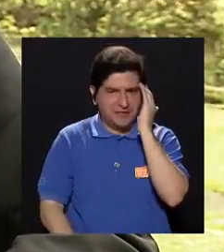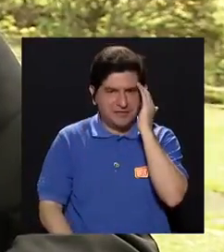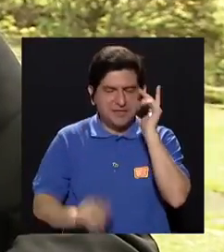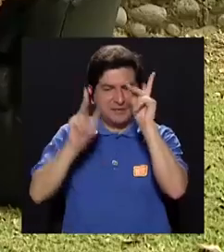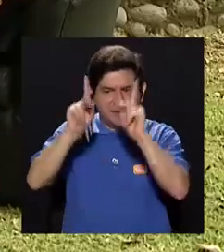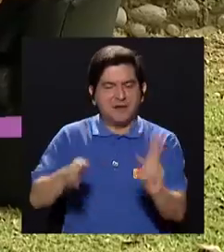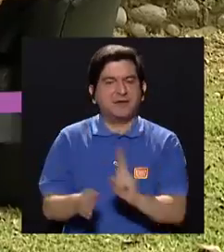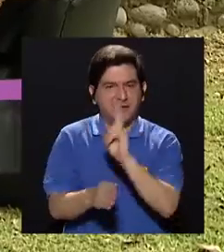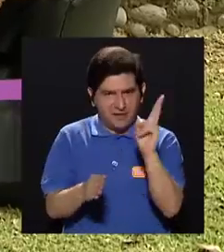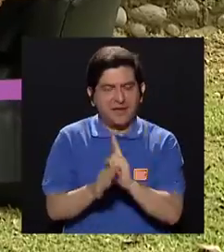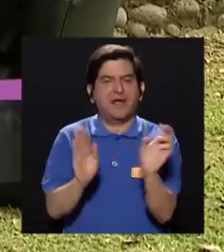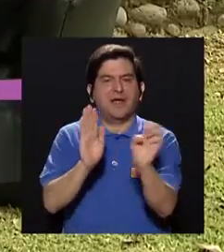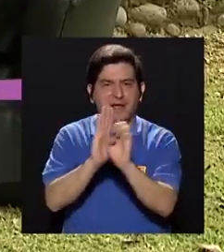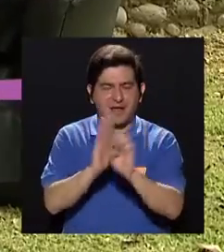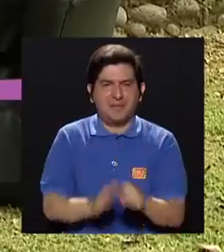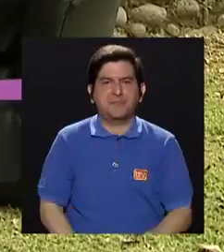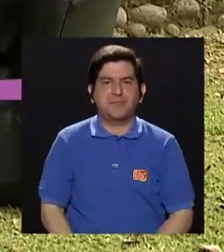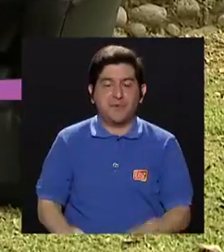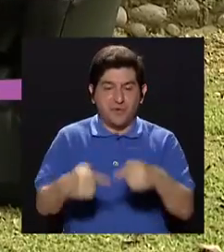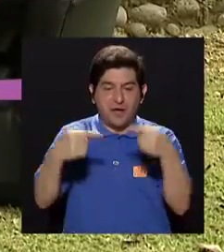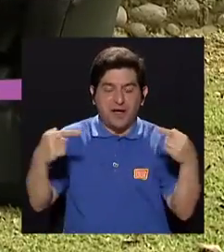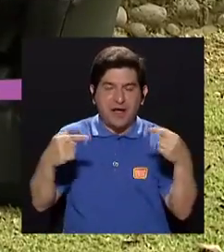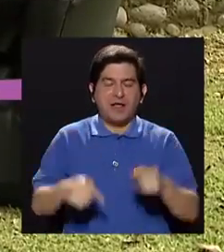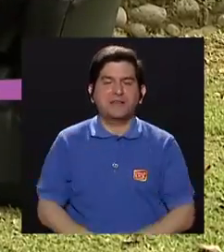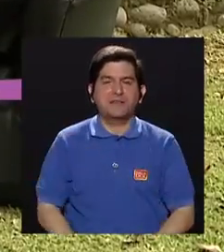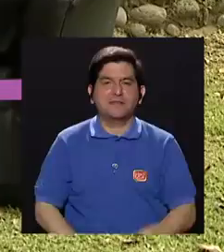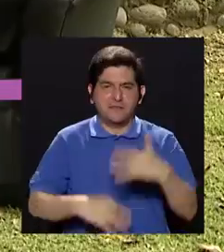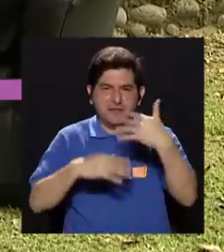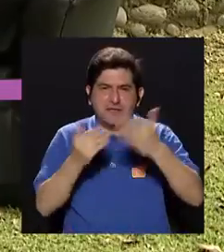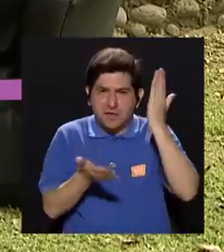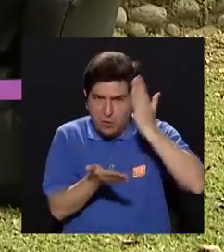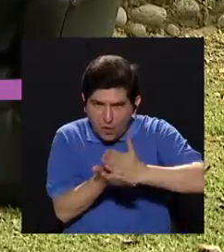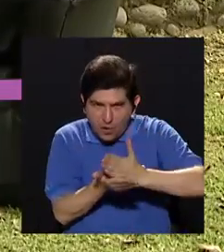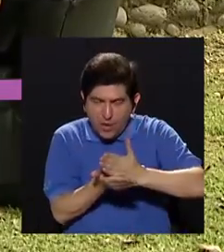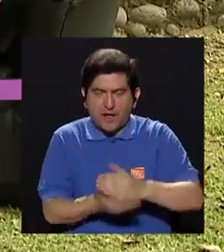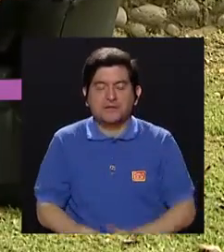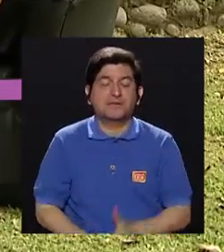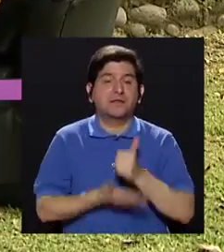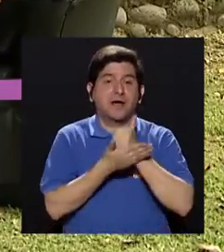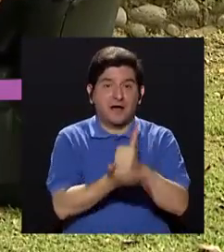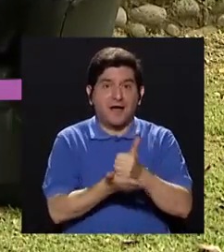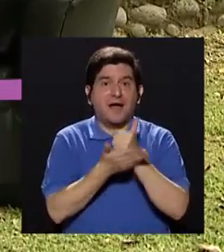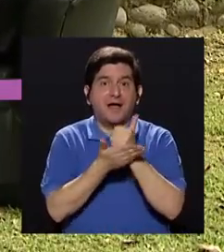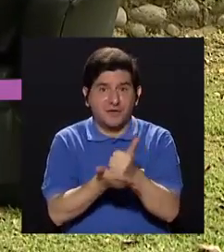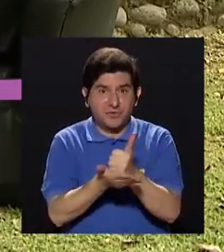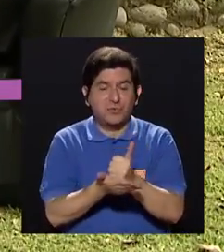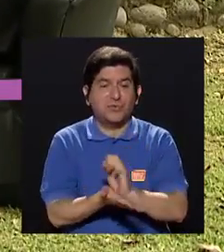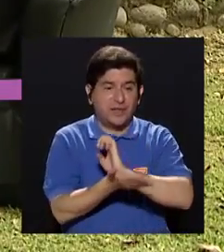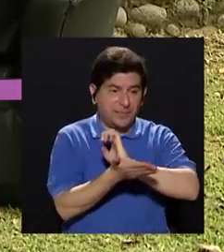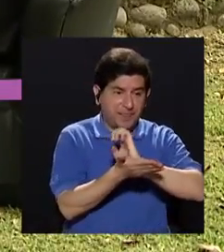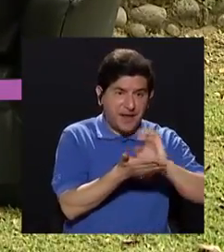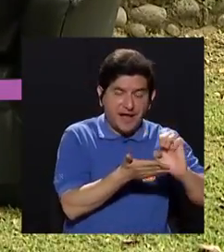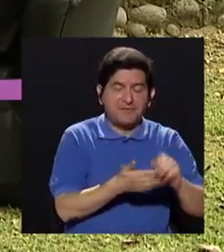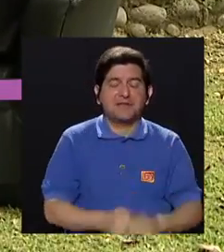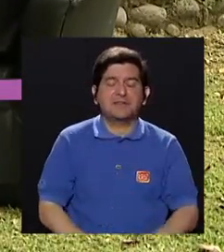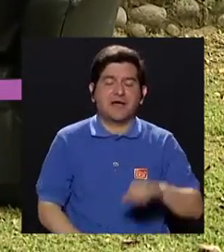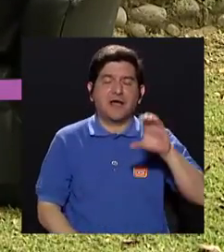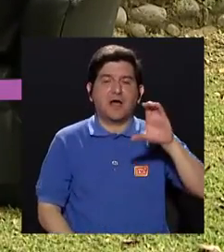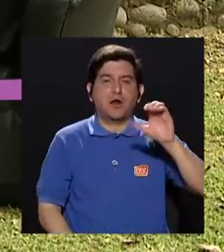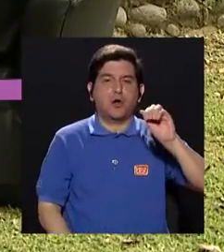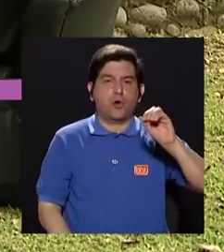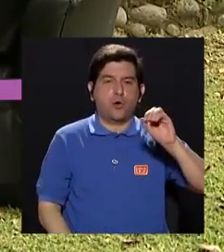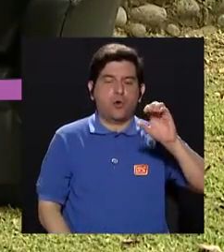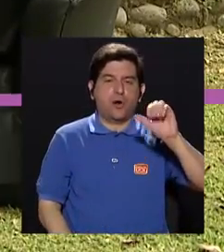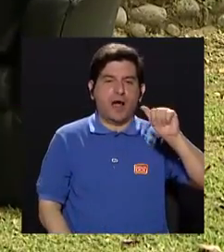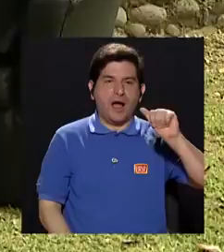paciente toma, por ejemplo, los anticoagulantes. Son medicamentos que ayudan a evitar que se formen coágulos en